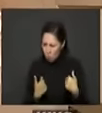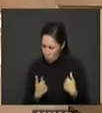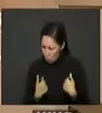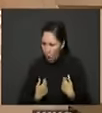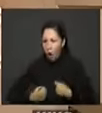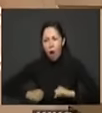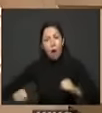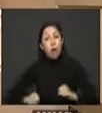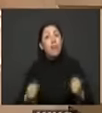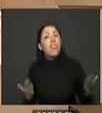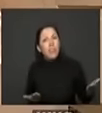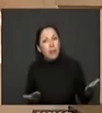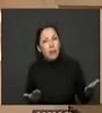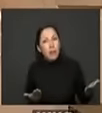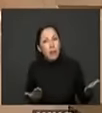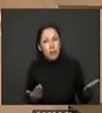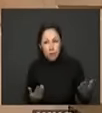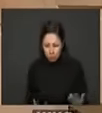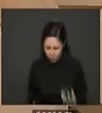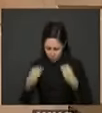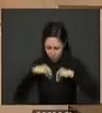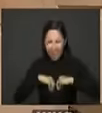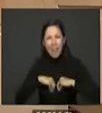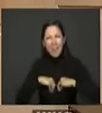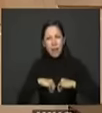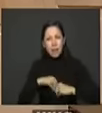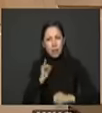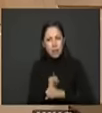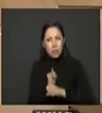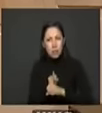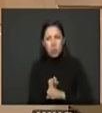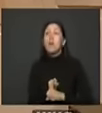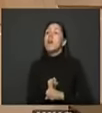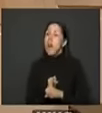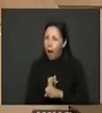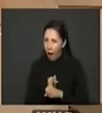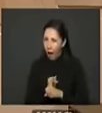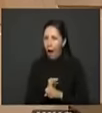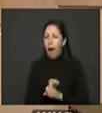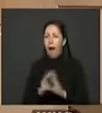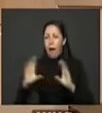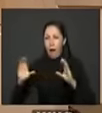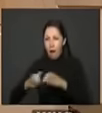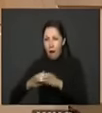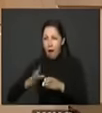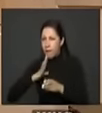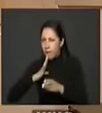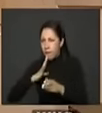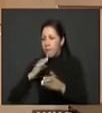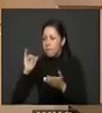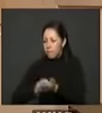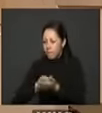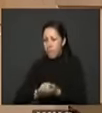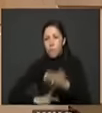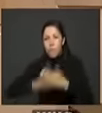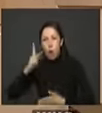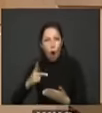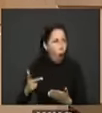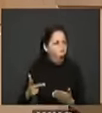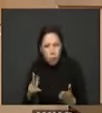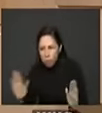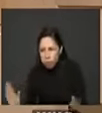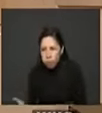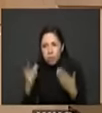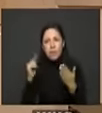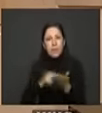resumamos va a tener el equipo técnico mínimo suficiente para hacer proyectos de inversión va a tener el